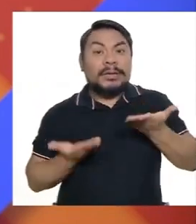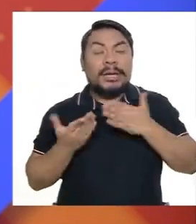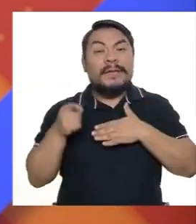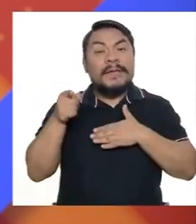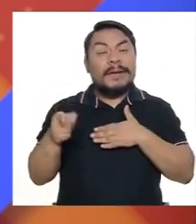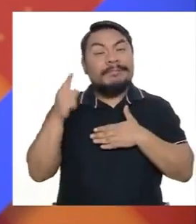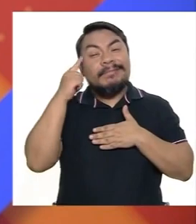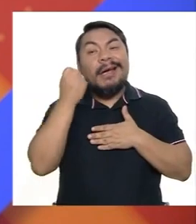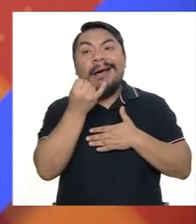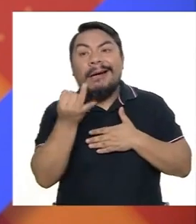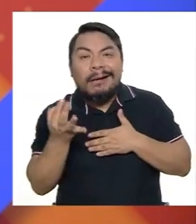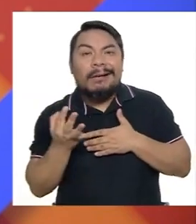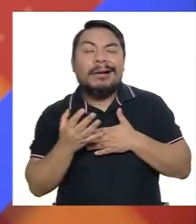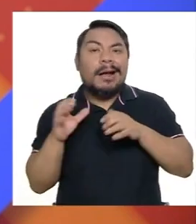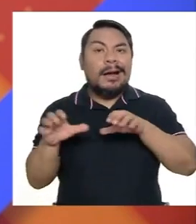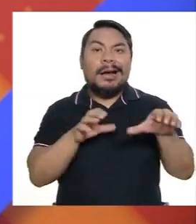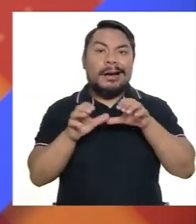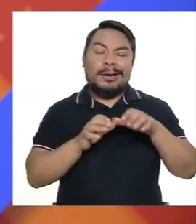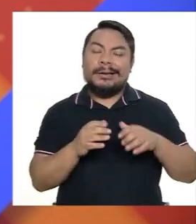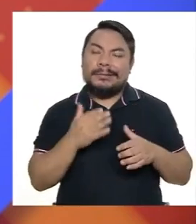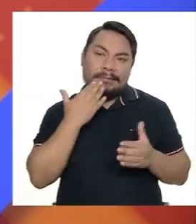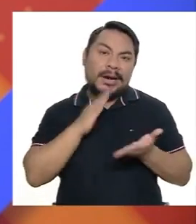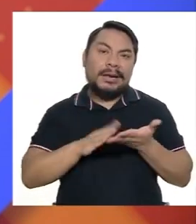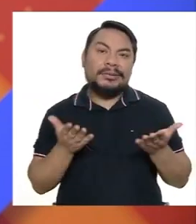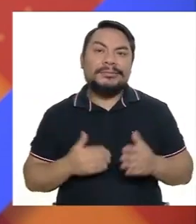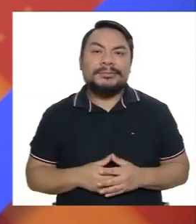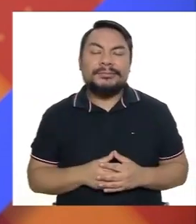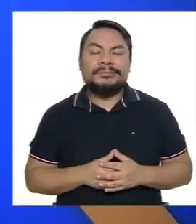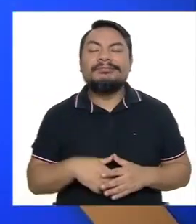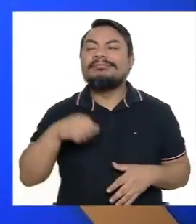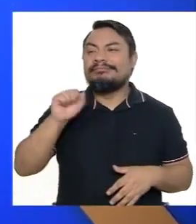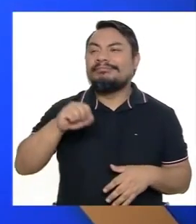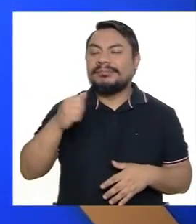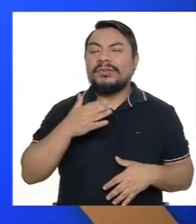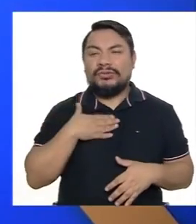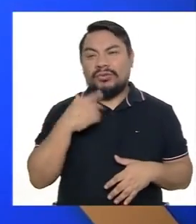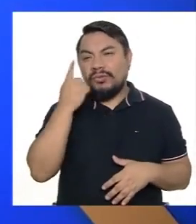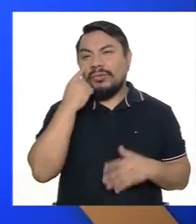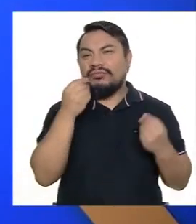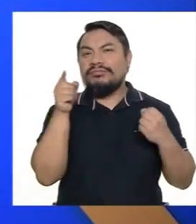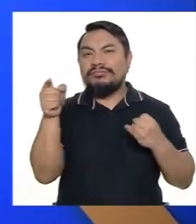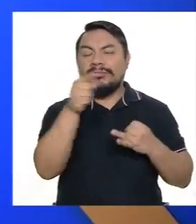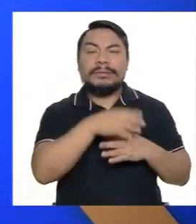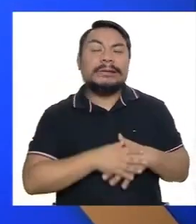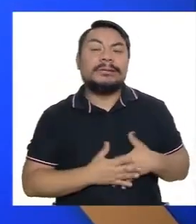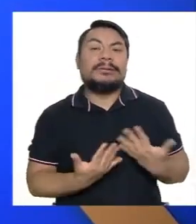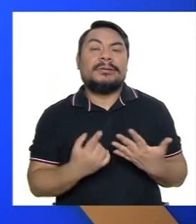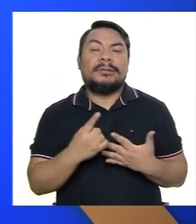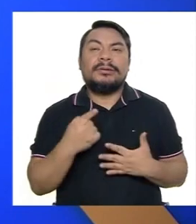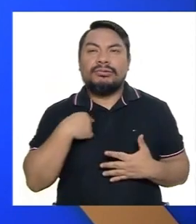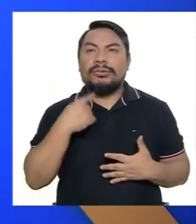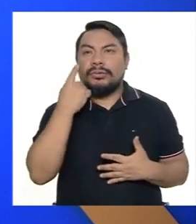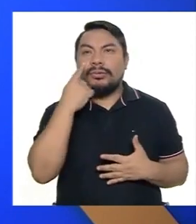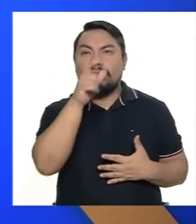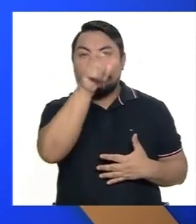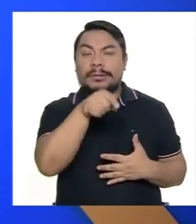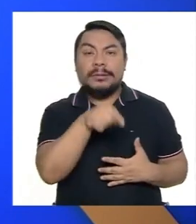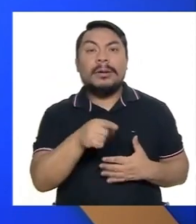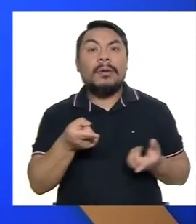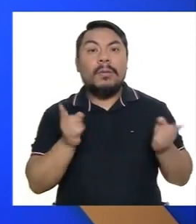cometer algunos actos que no nos gustaría mucho. Claro, yo he conocido muchos casos. Y entre ellos uno que